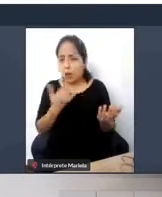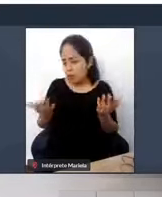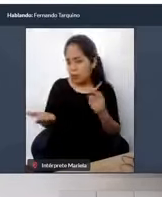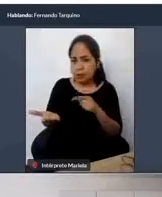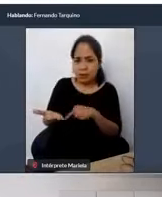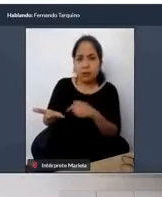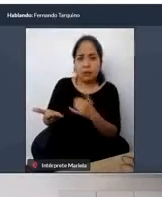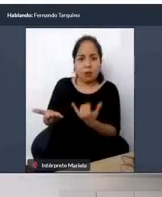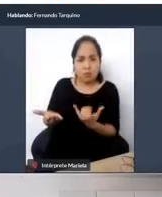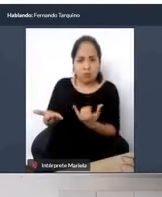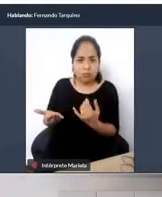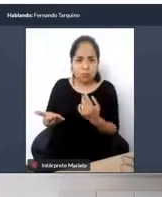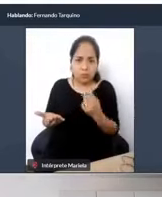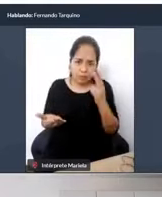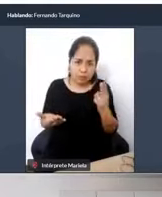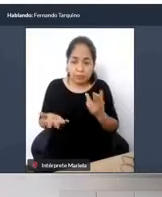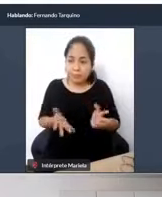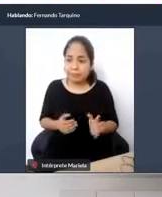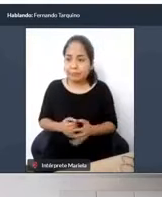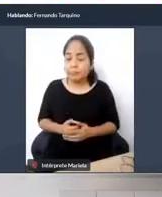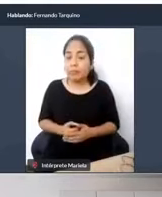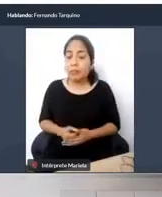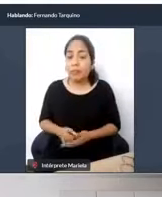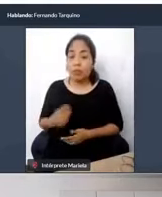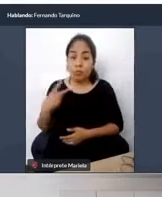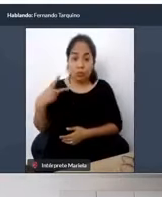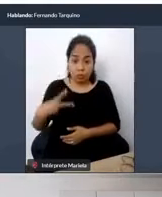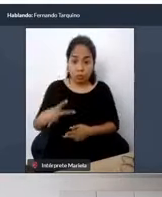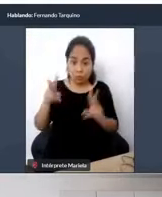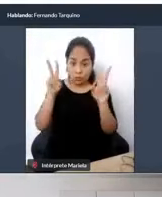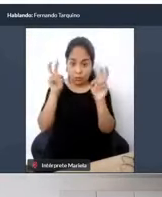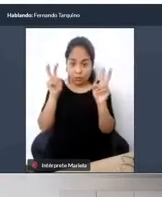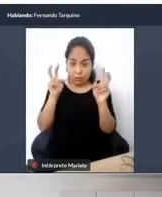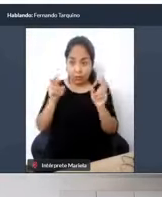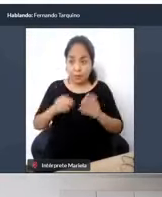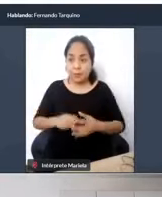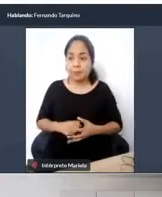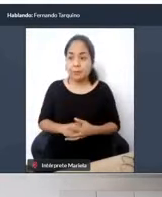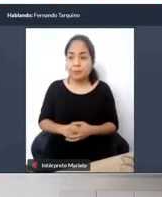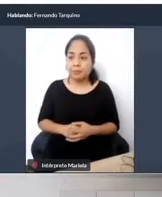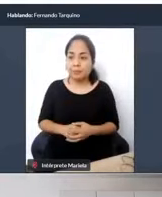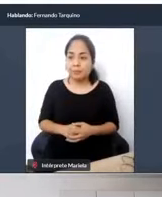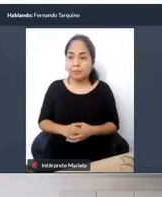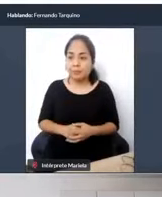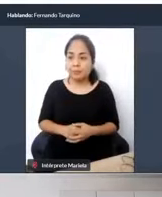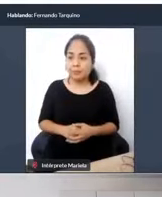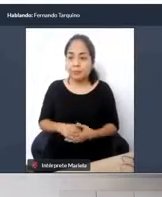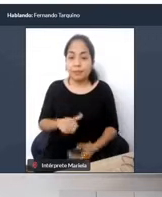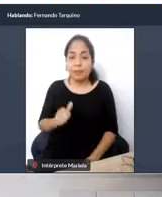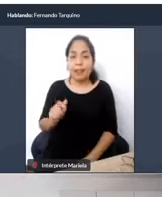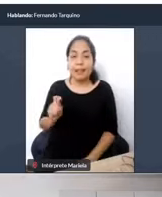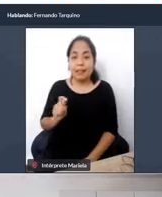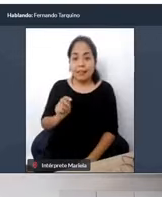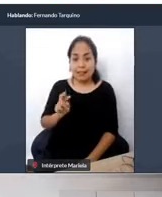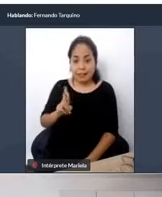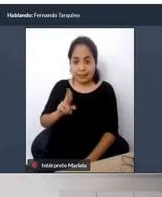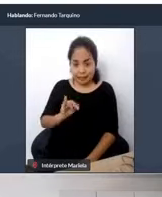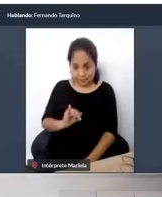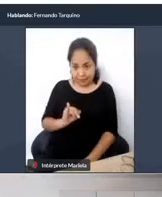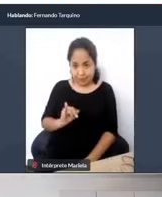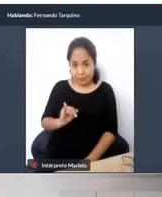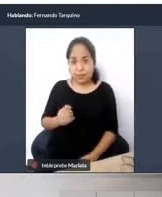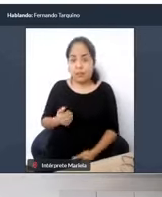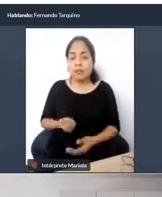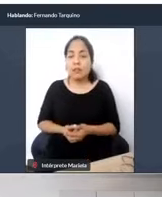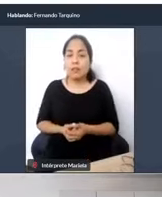bien solamente son dos temas ATRI es la iniciativa de investigación de tecnologías para la accesibilidad